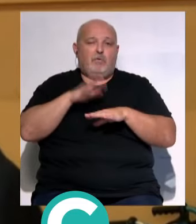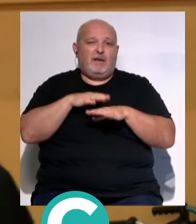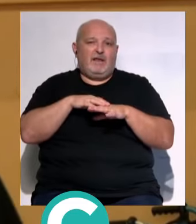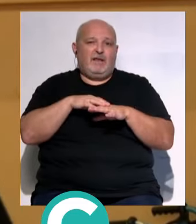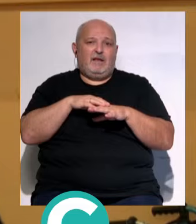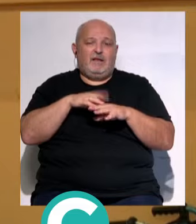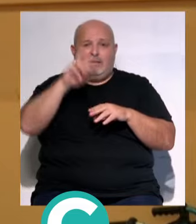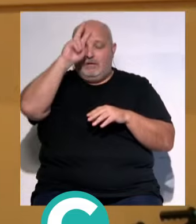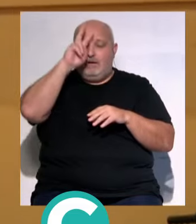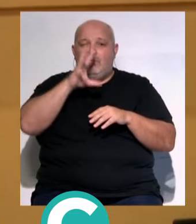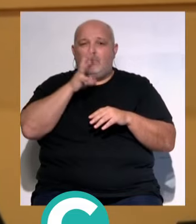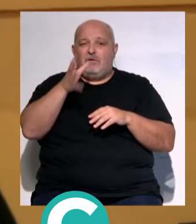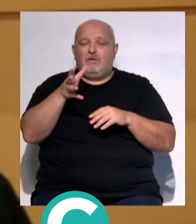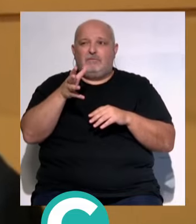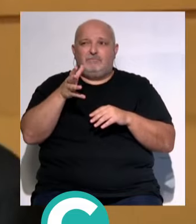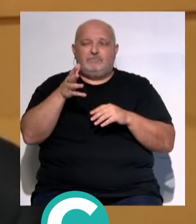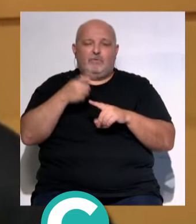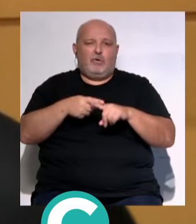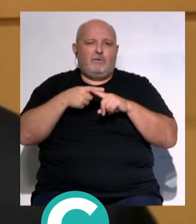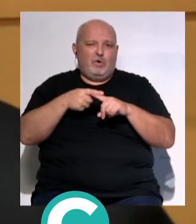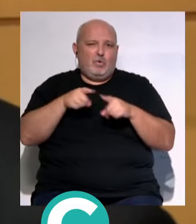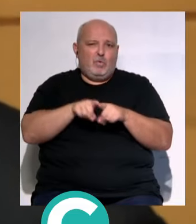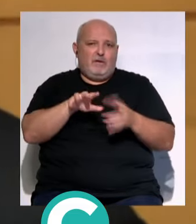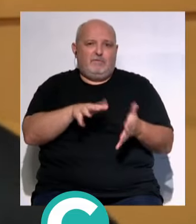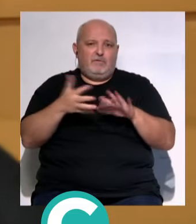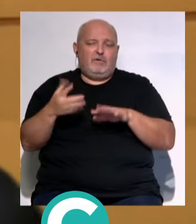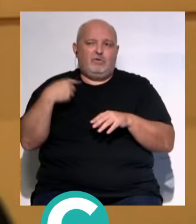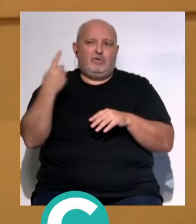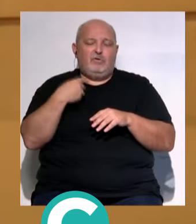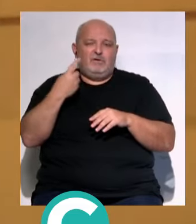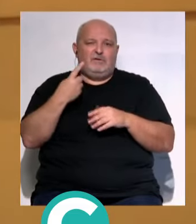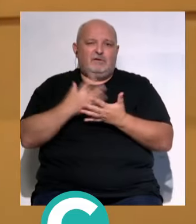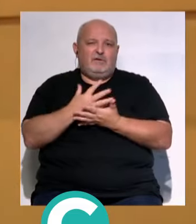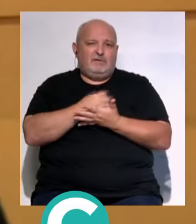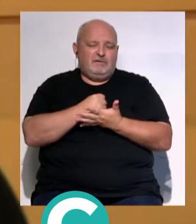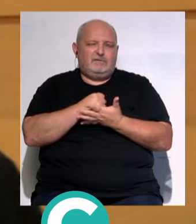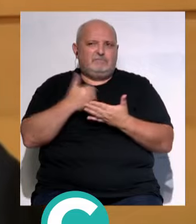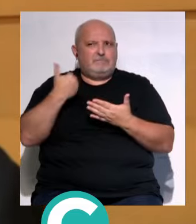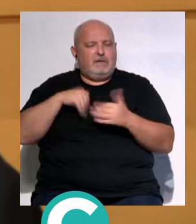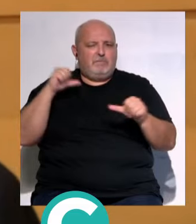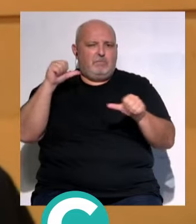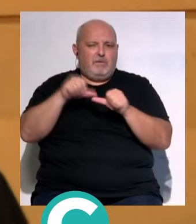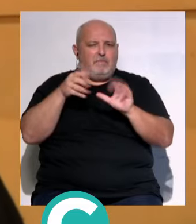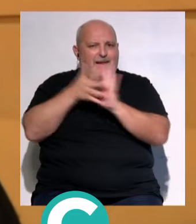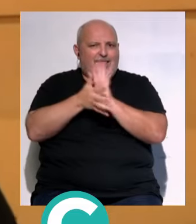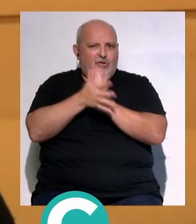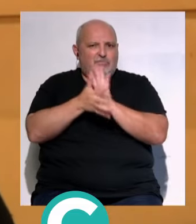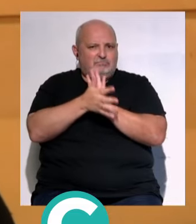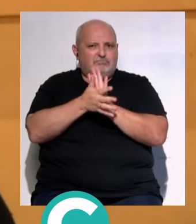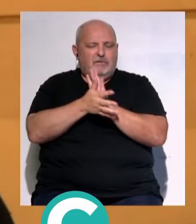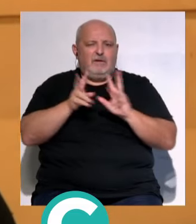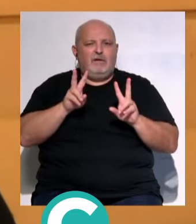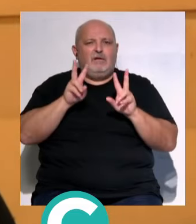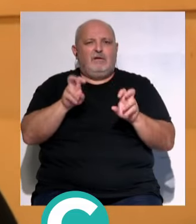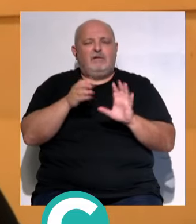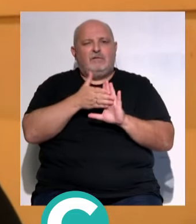...porque además la preocupación... ...también la compartimos nosotros... ...nosotros como saben... ...llevamos ya un tiempo explicando... ...desde el